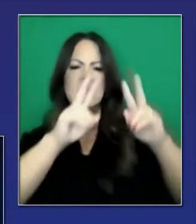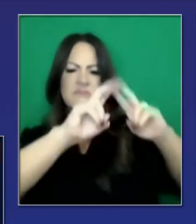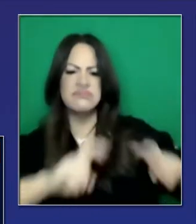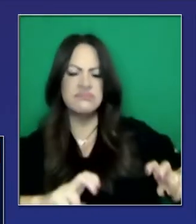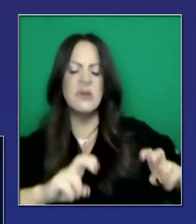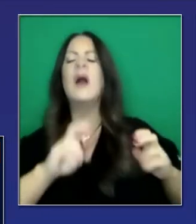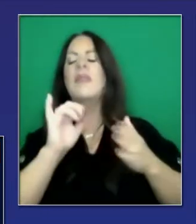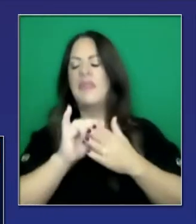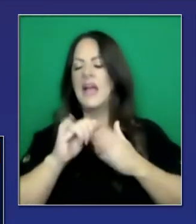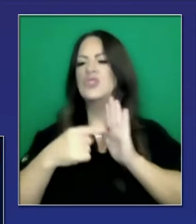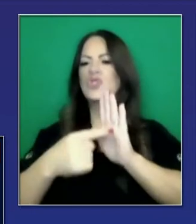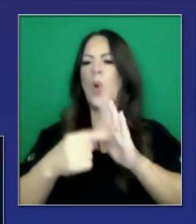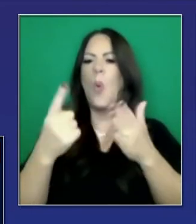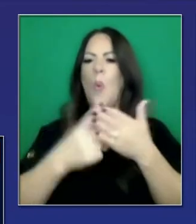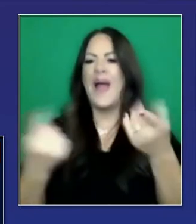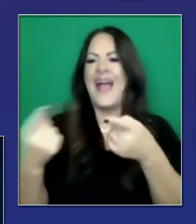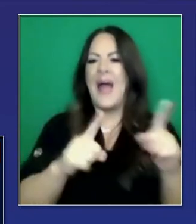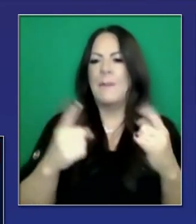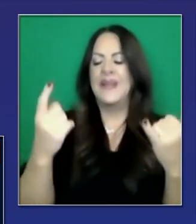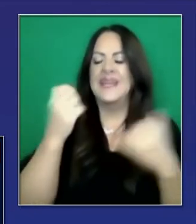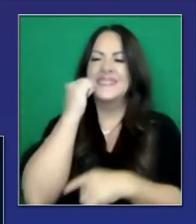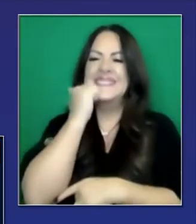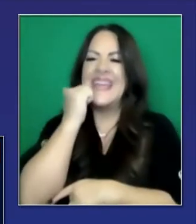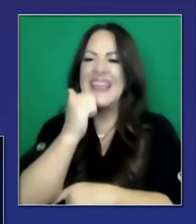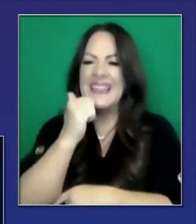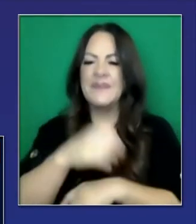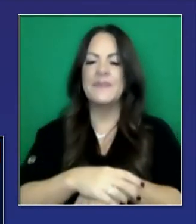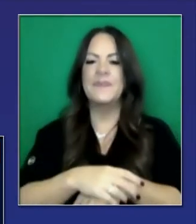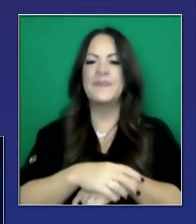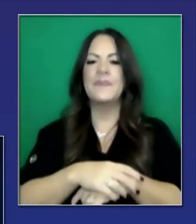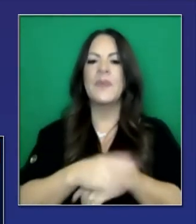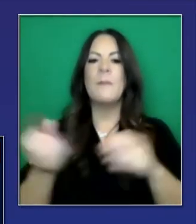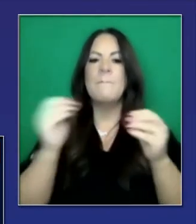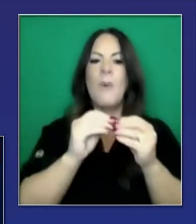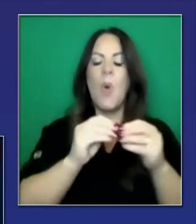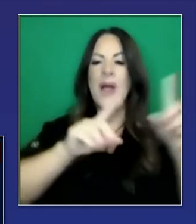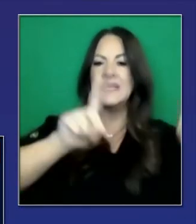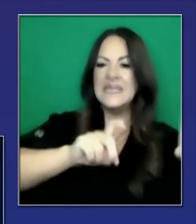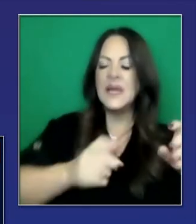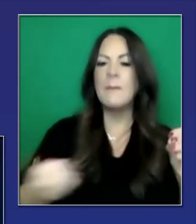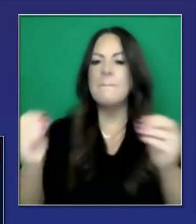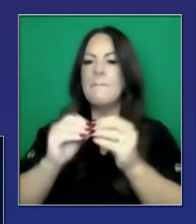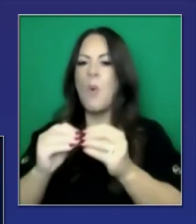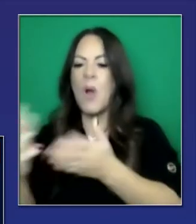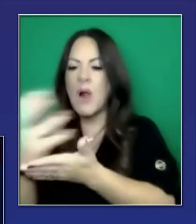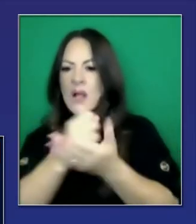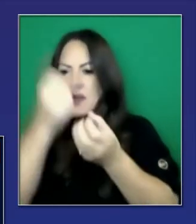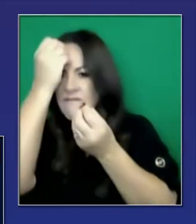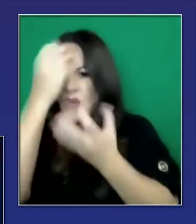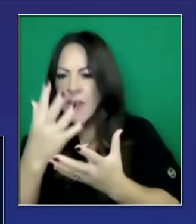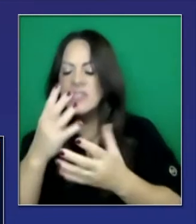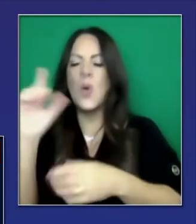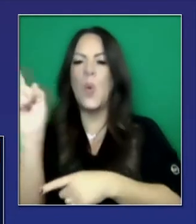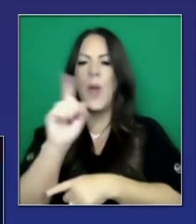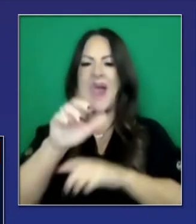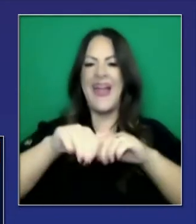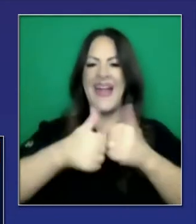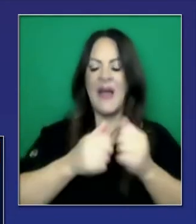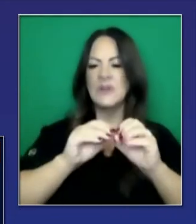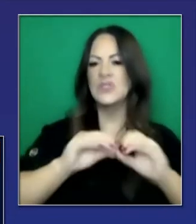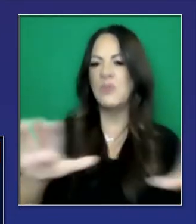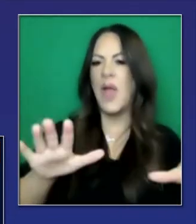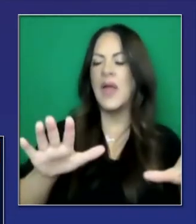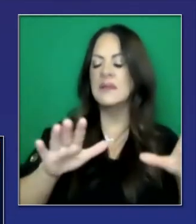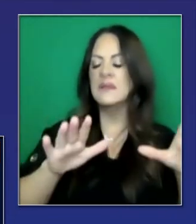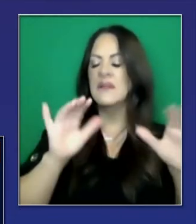evaluación más clara de lo que es. Más pruebas, si hay menos data, menos pruebas, menos sabemos y menos sabemos